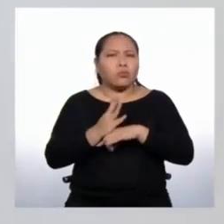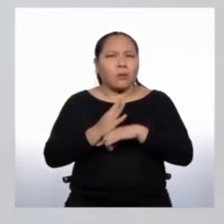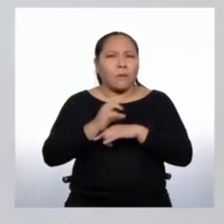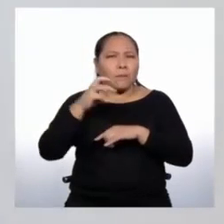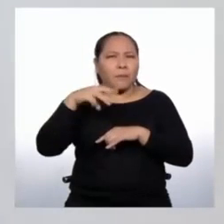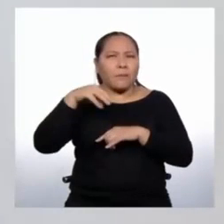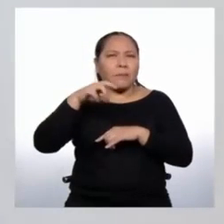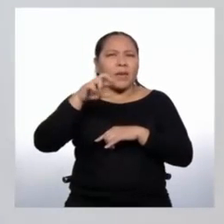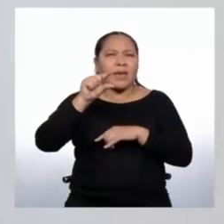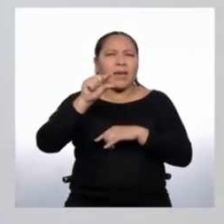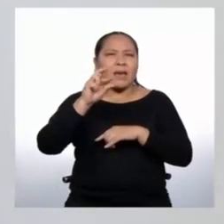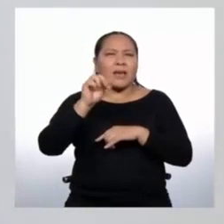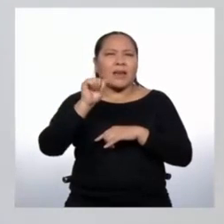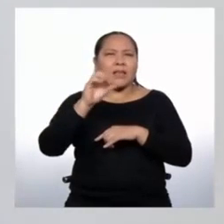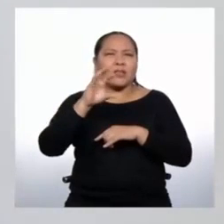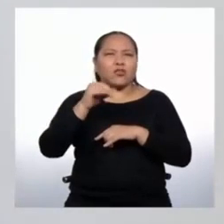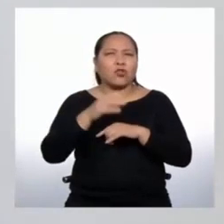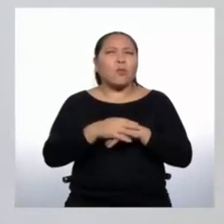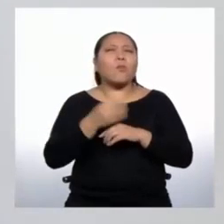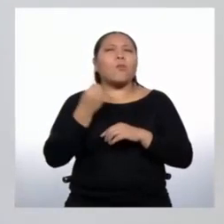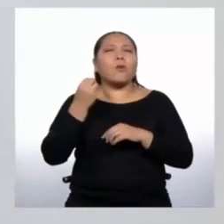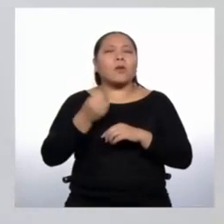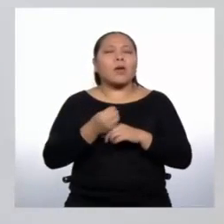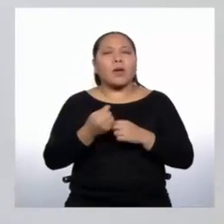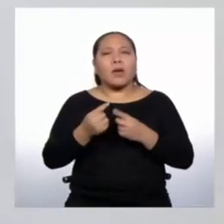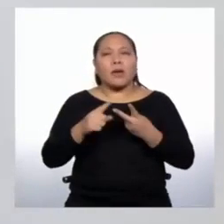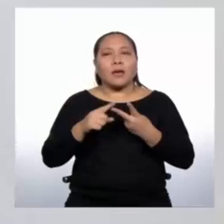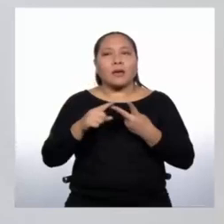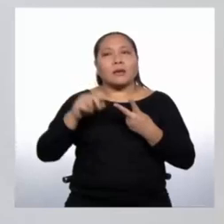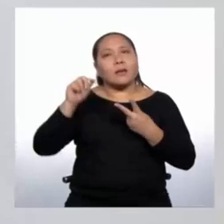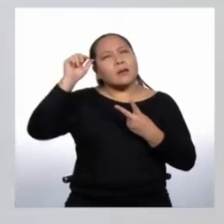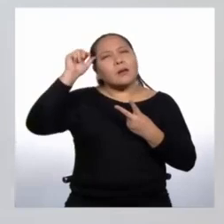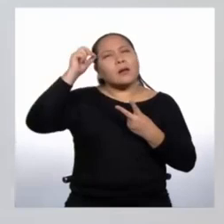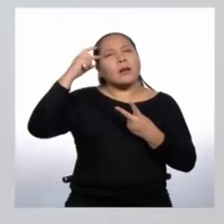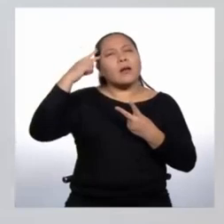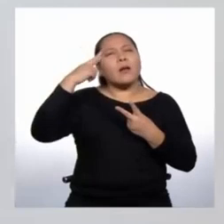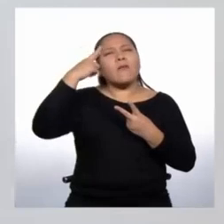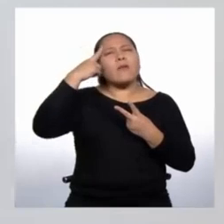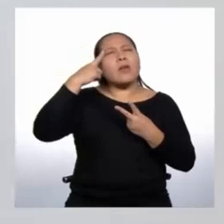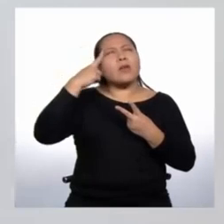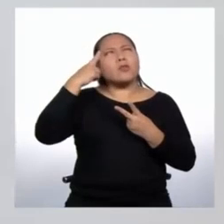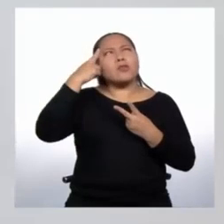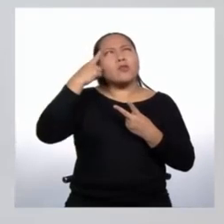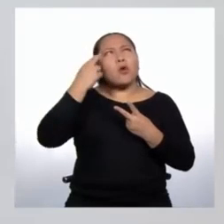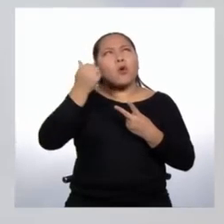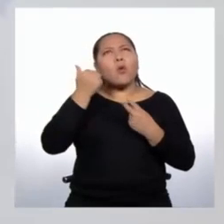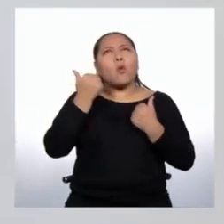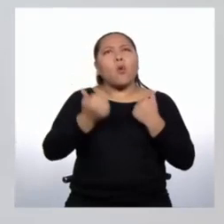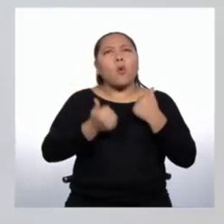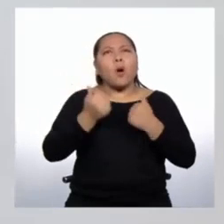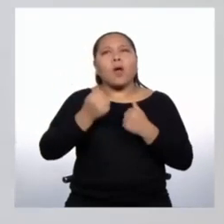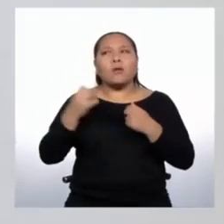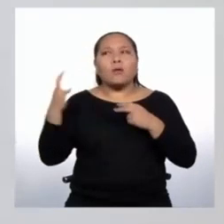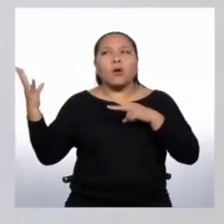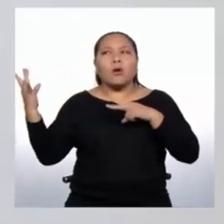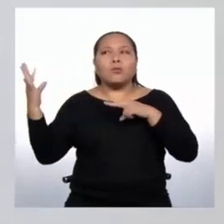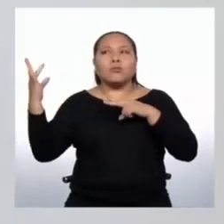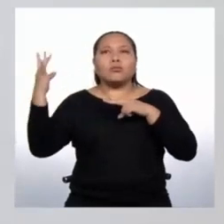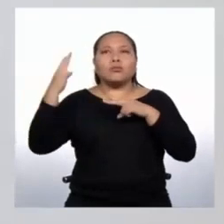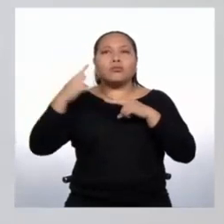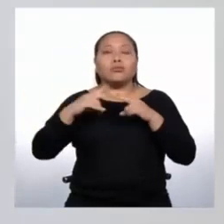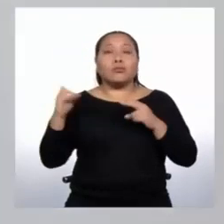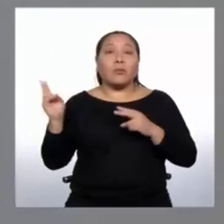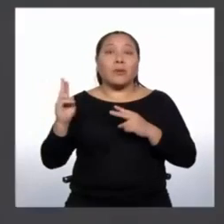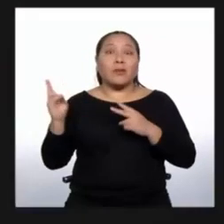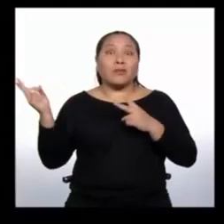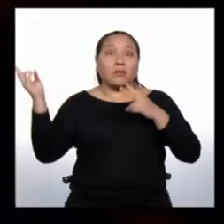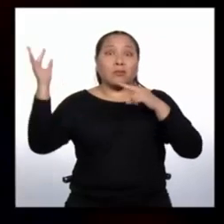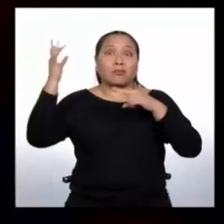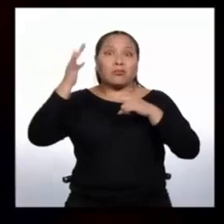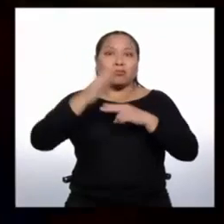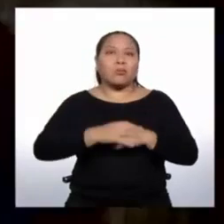reflexión nos deja respecto al fenómeno migratorio actual? Veamos el video.